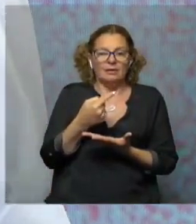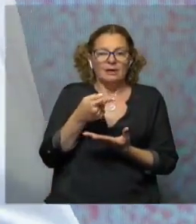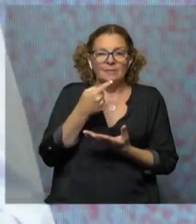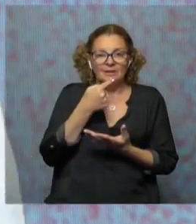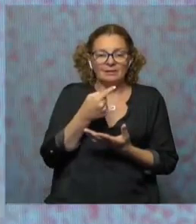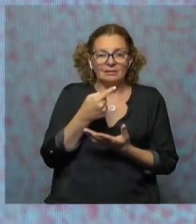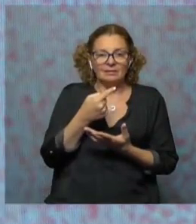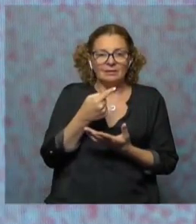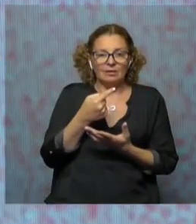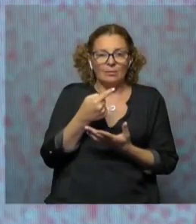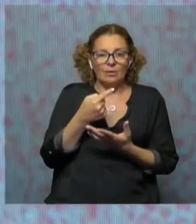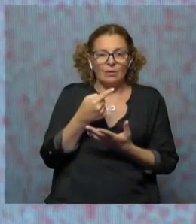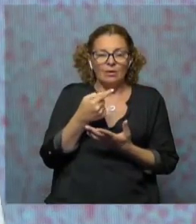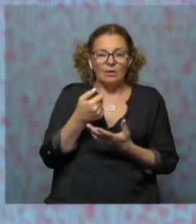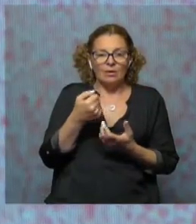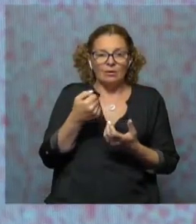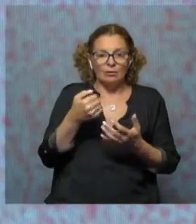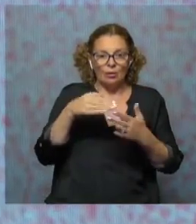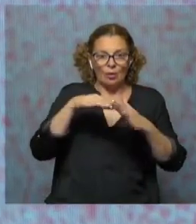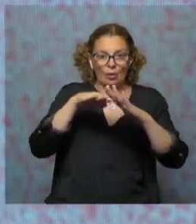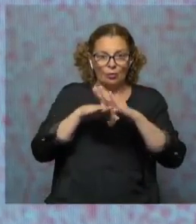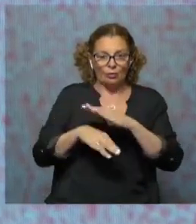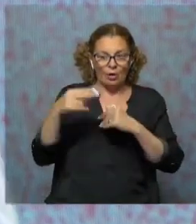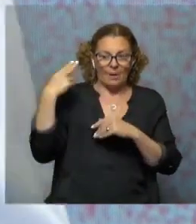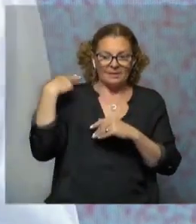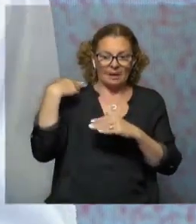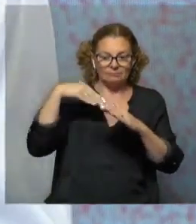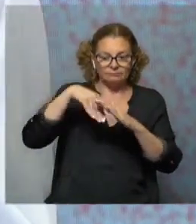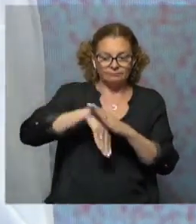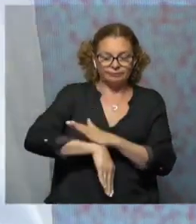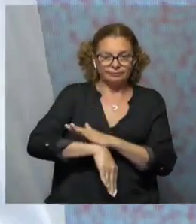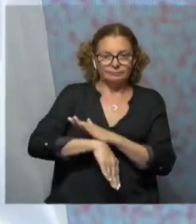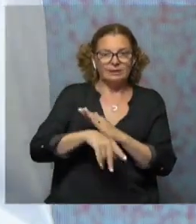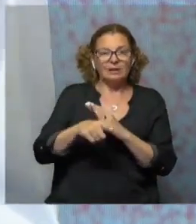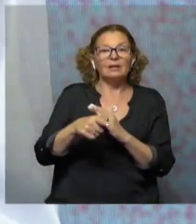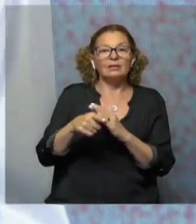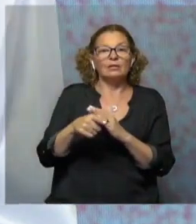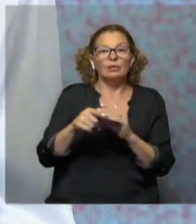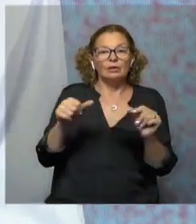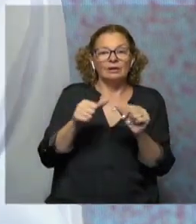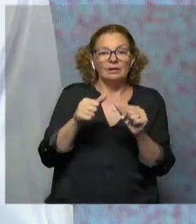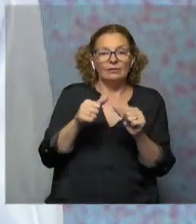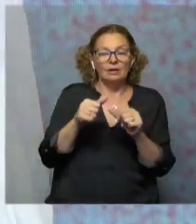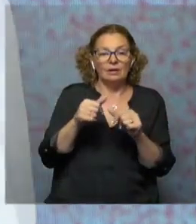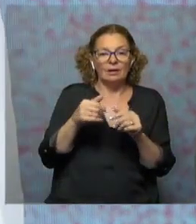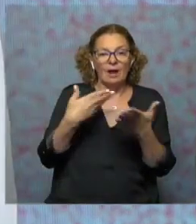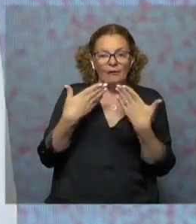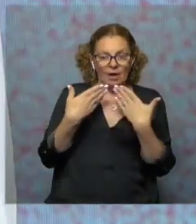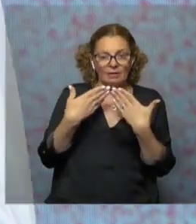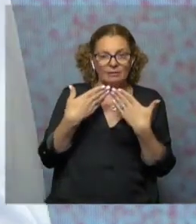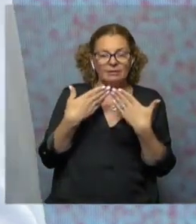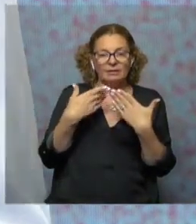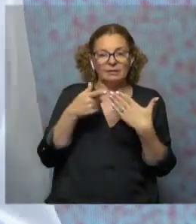decía, pero es un auto-hundimiento, porque lo hundió el propio capitán. Pero bueno, todo eso, lo que hice fue consultarlo a